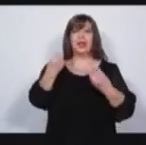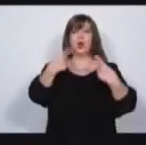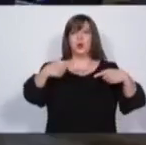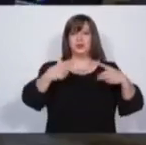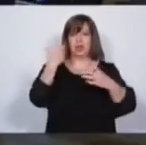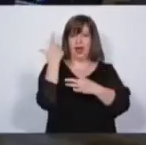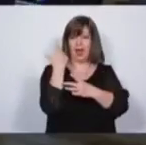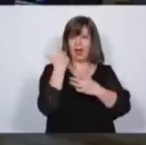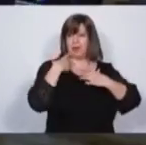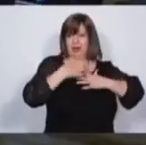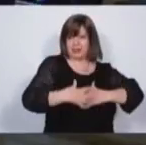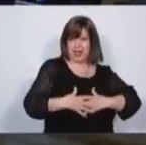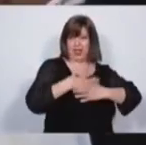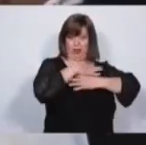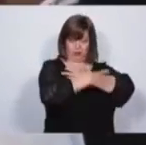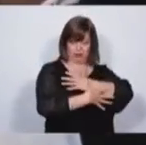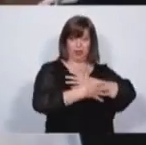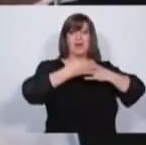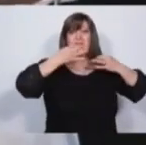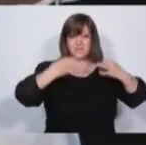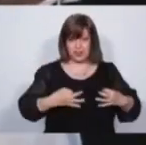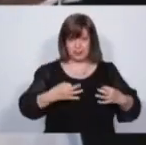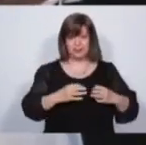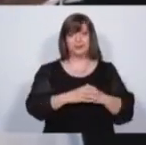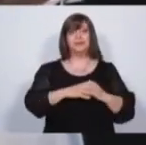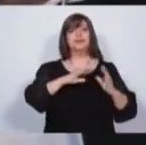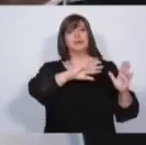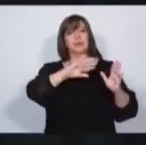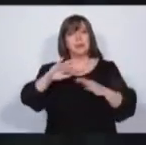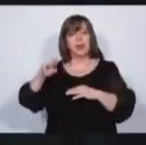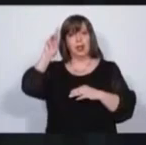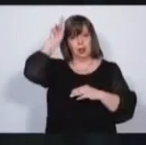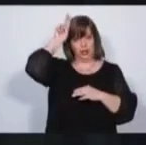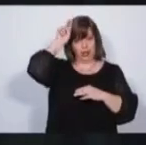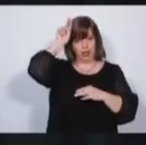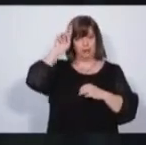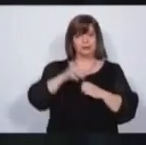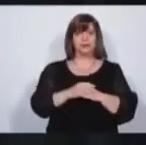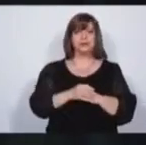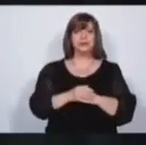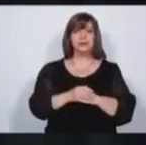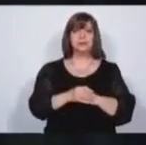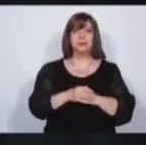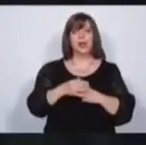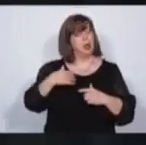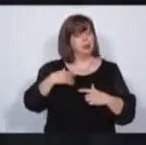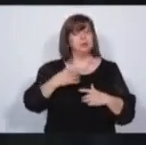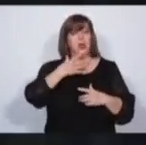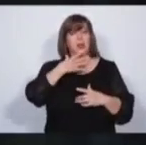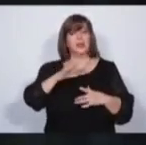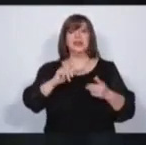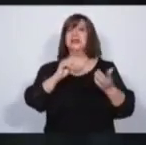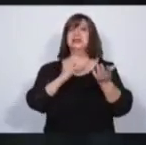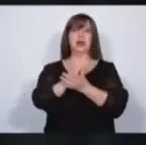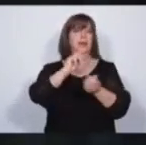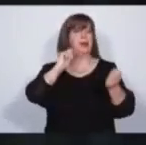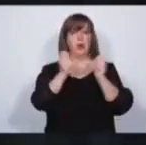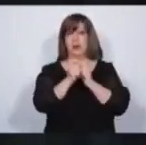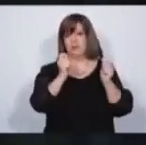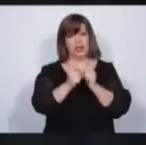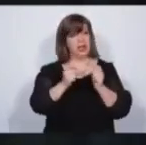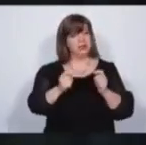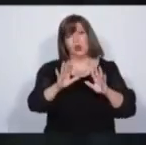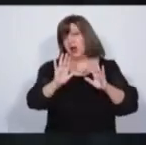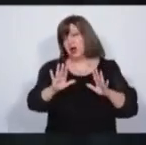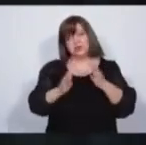para desarrollar la tarea. Muchas gracias, candidato Parisi. Tiene la palabra el candidato Cornejo. Primero, siempre hay que estar modificando a la justicia,